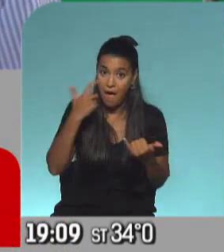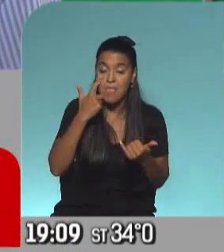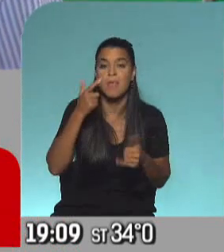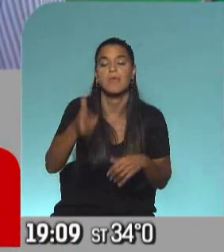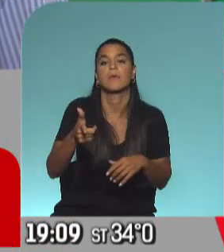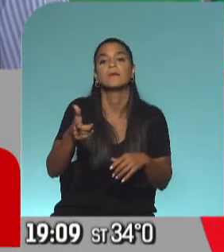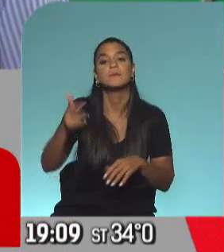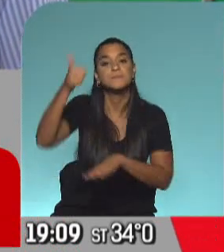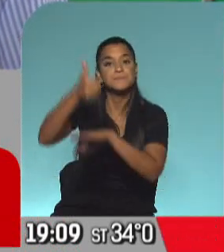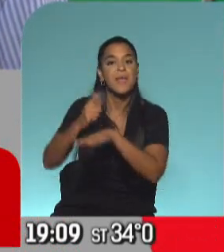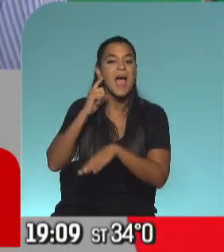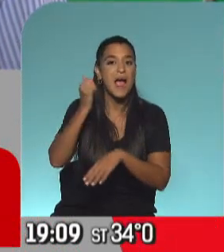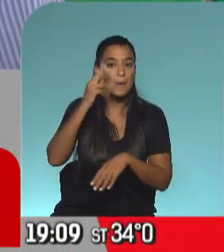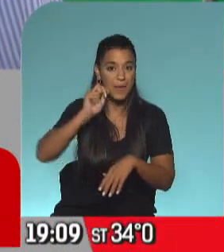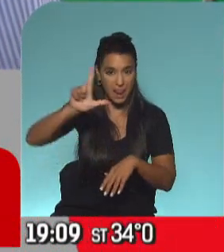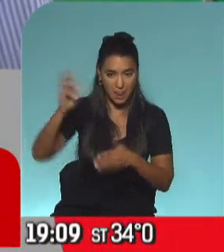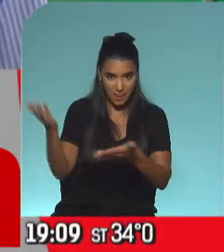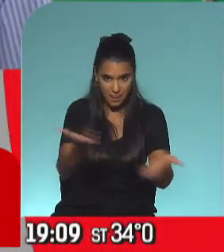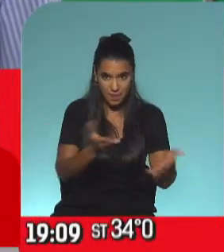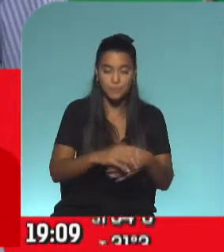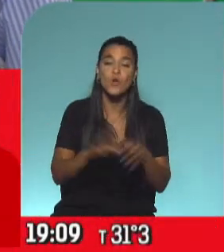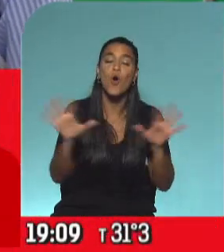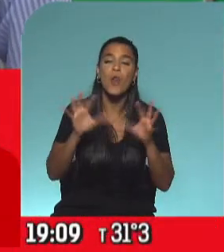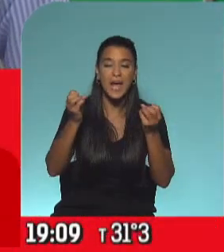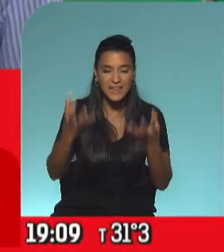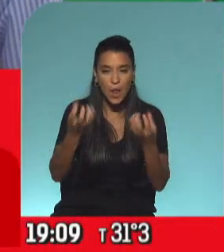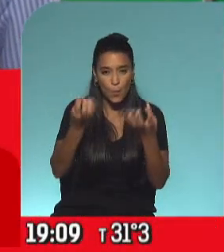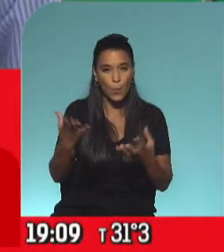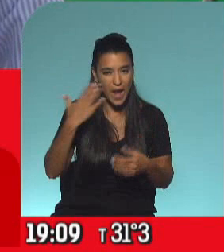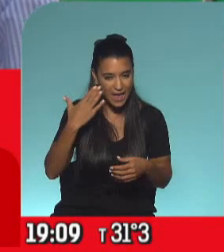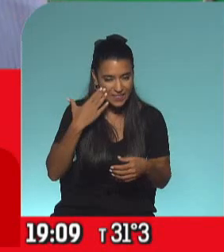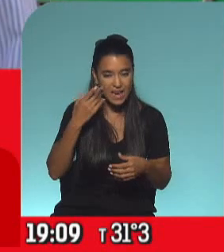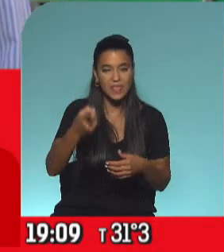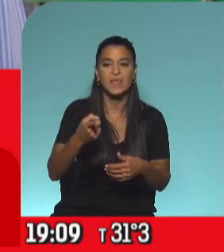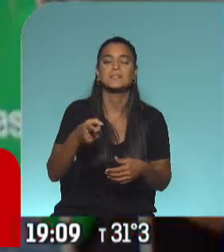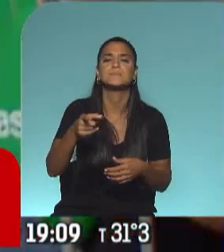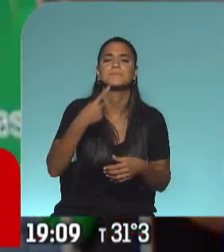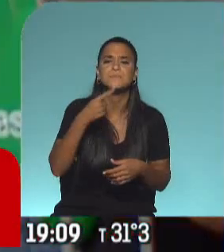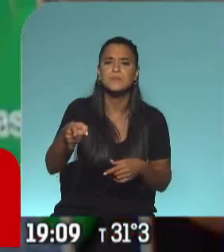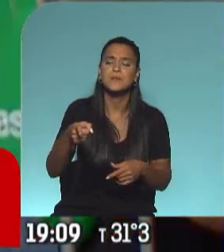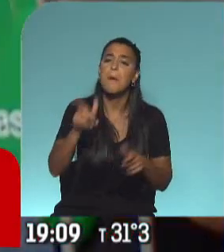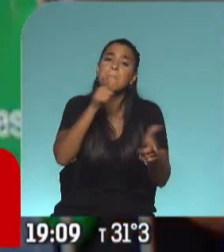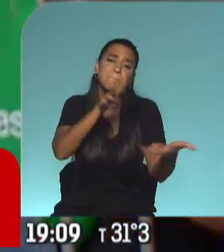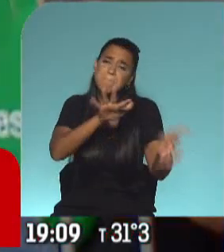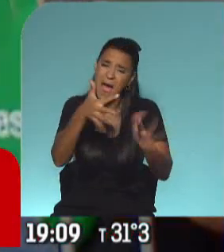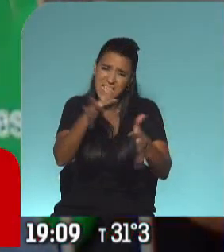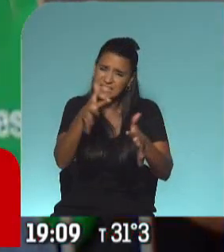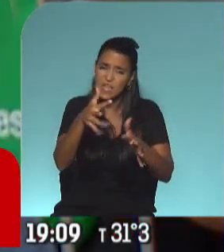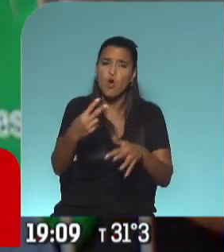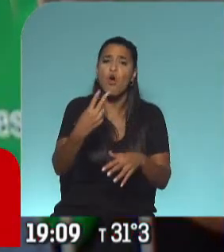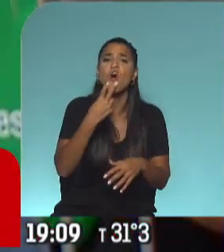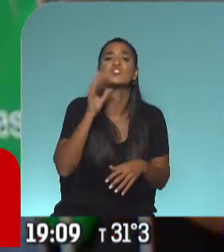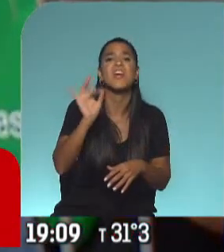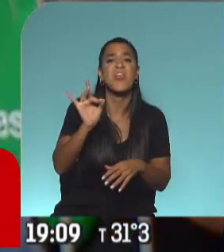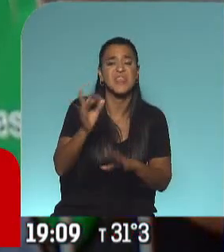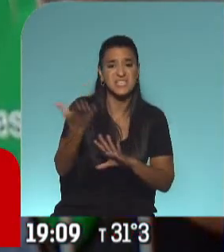Gabriel, te escuchamos. Buenas tardes. ¿Cómo te va? Muy buenas tardes, Ariel. La imagen es muy similar a la que se vivió el 11 de